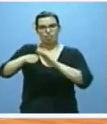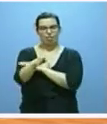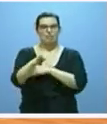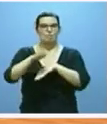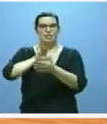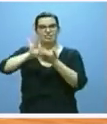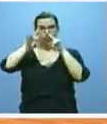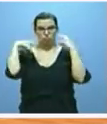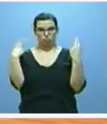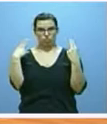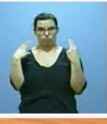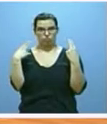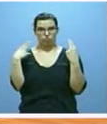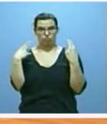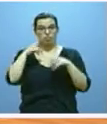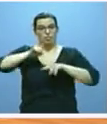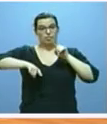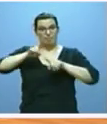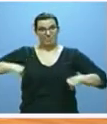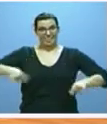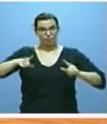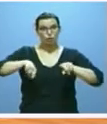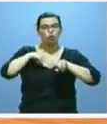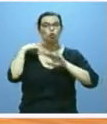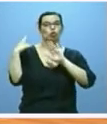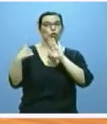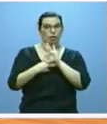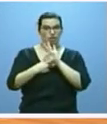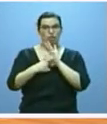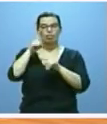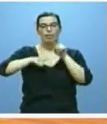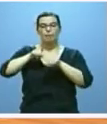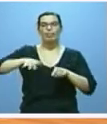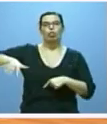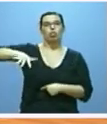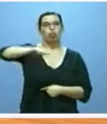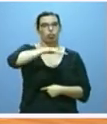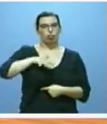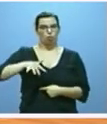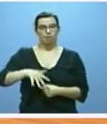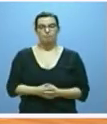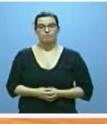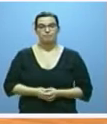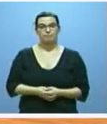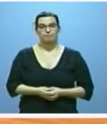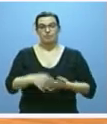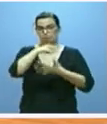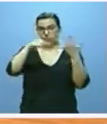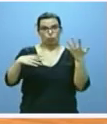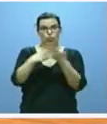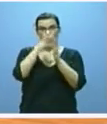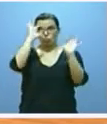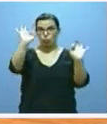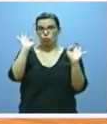en función del coste efectivo de los mismos en cada lugar. Todos ellos principios coherentes